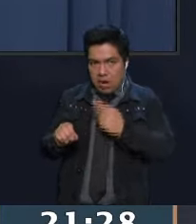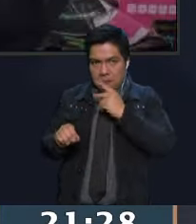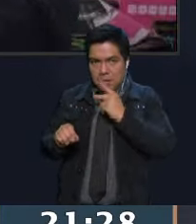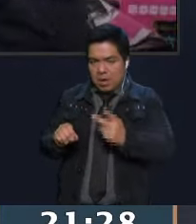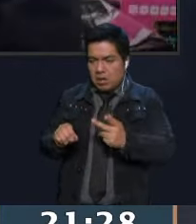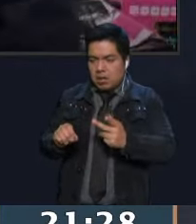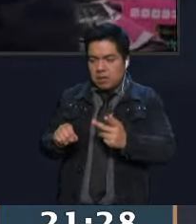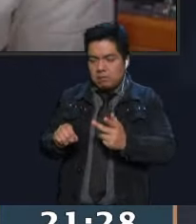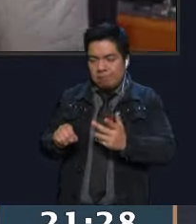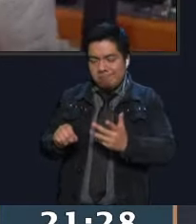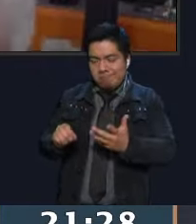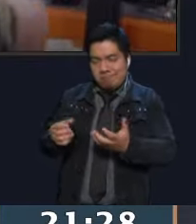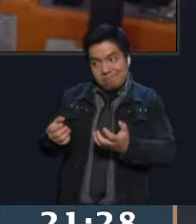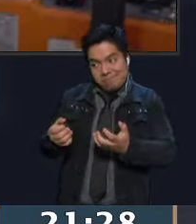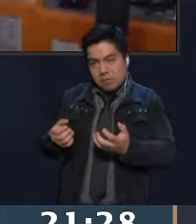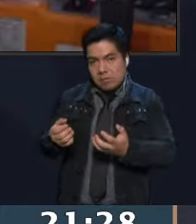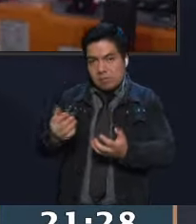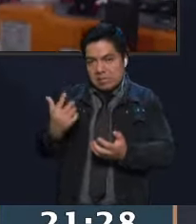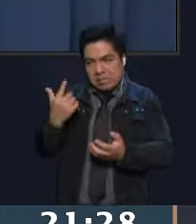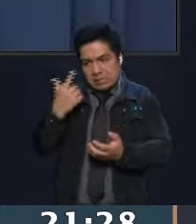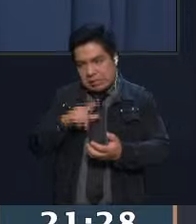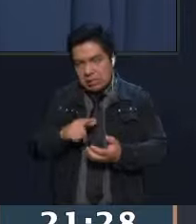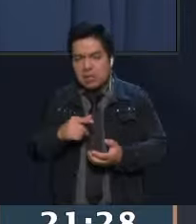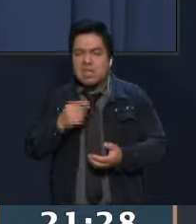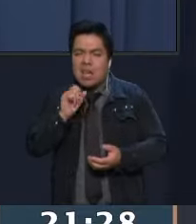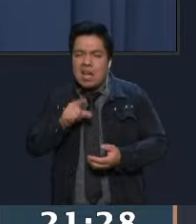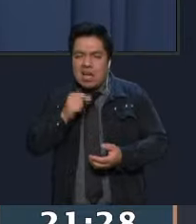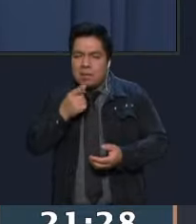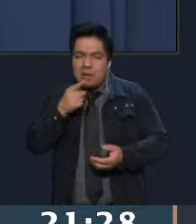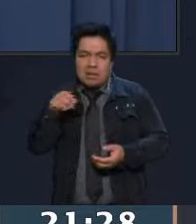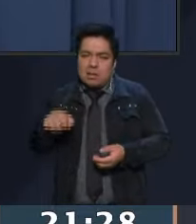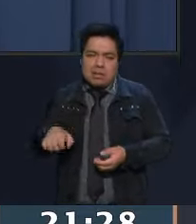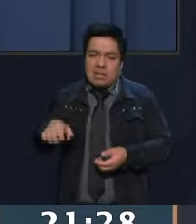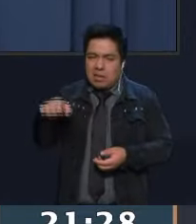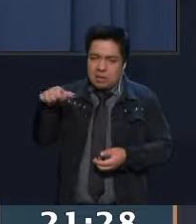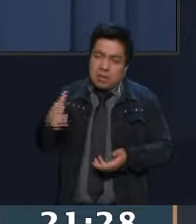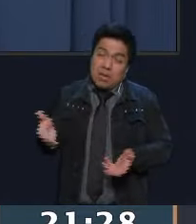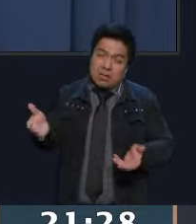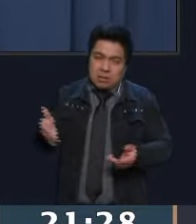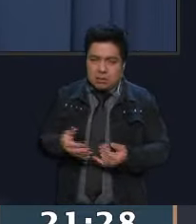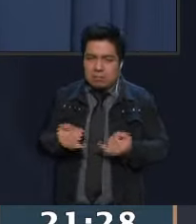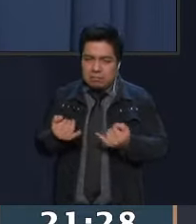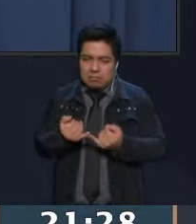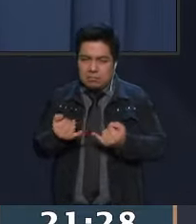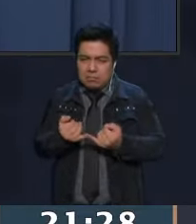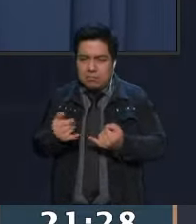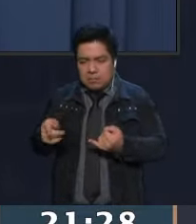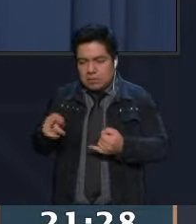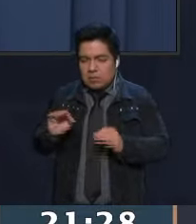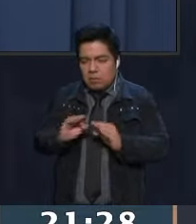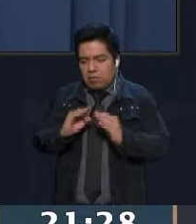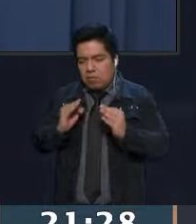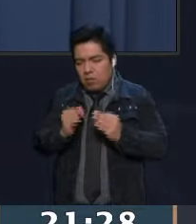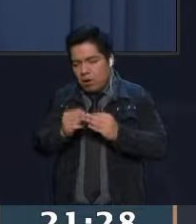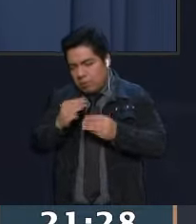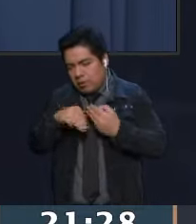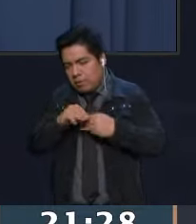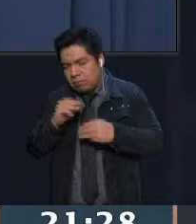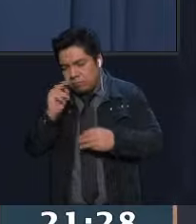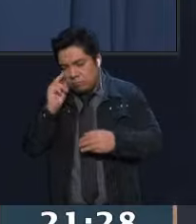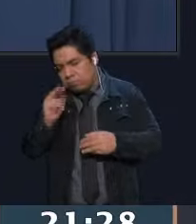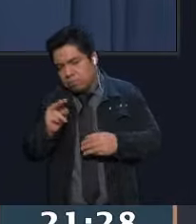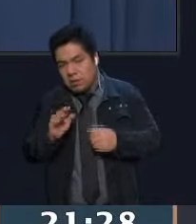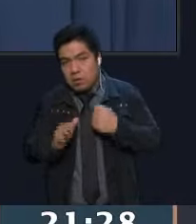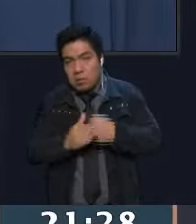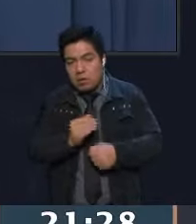oye bien, no se escucha. Habla de su edad, también digo, vamos a también decirlo. Habla también de su propia visión de mundo en el sentido de que